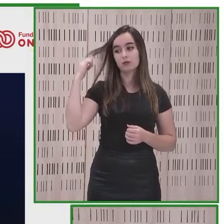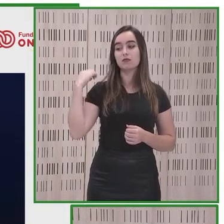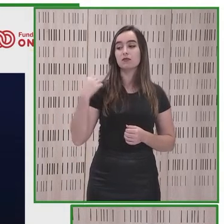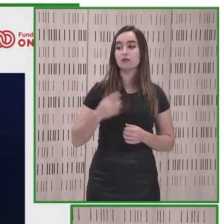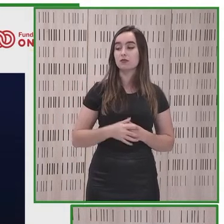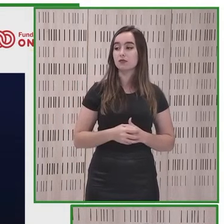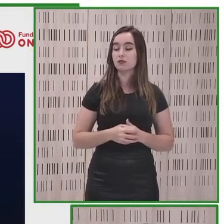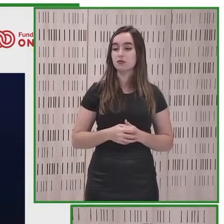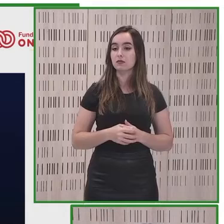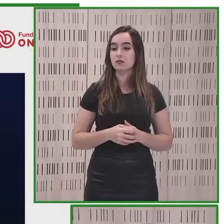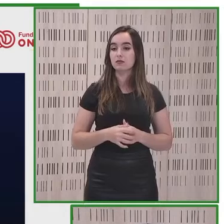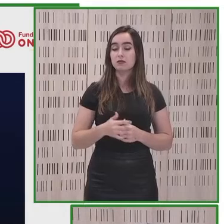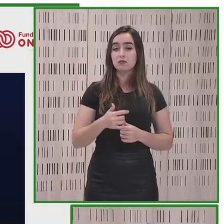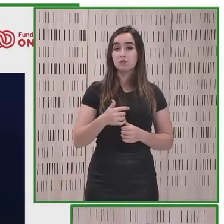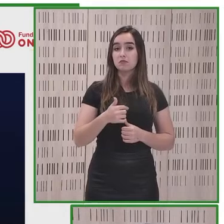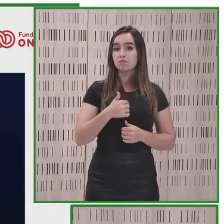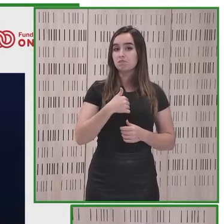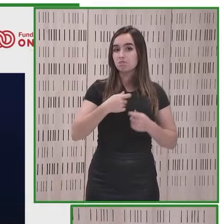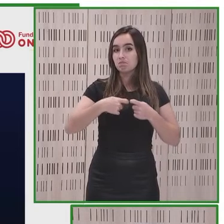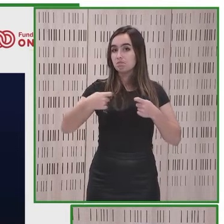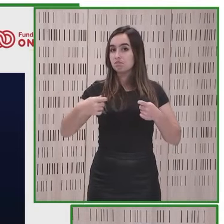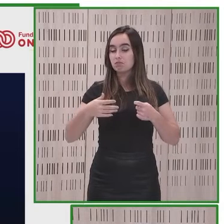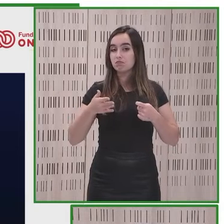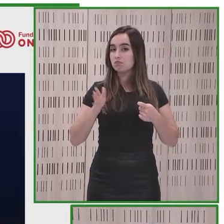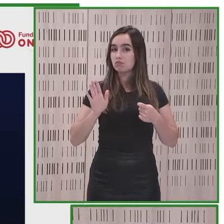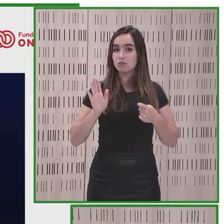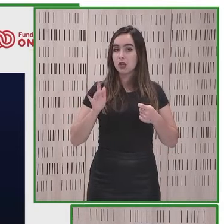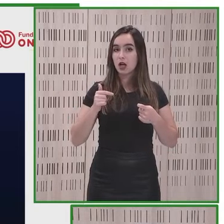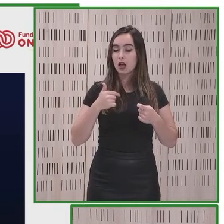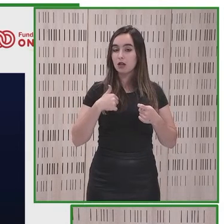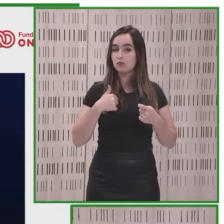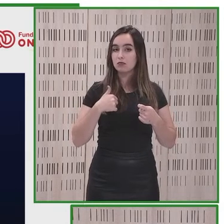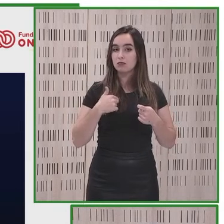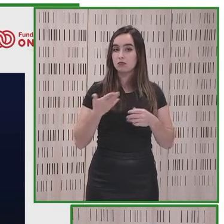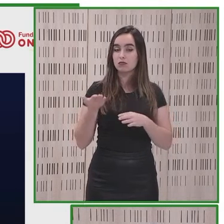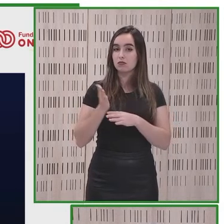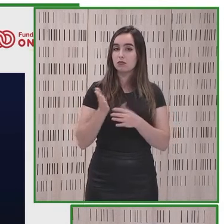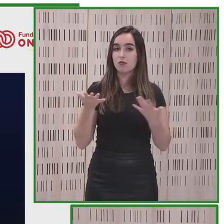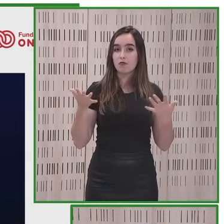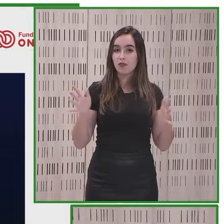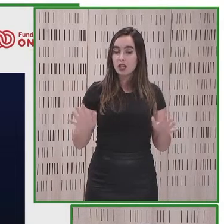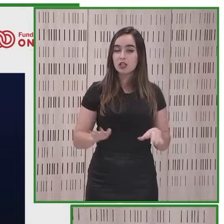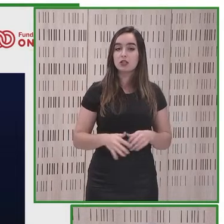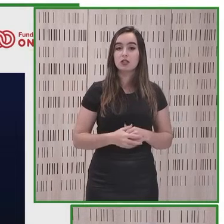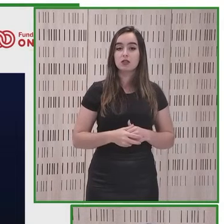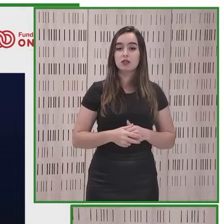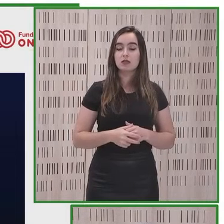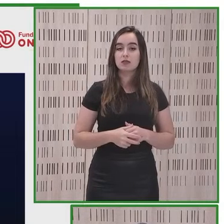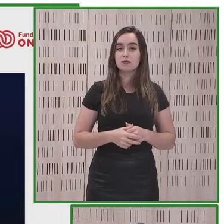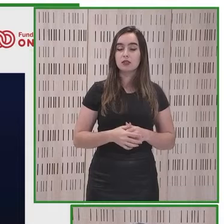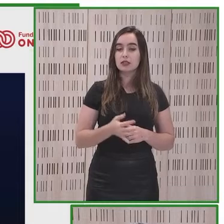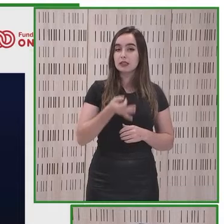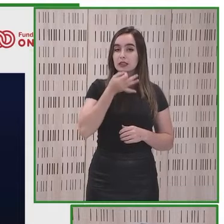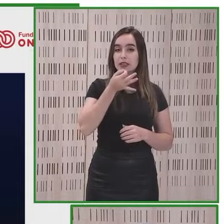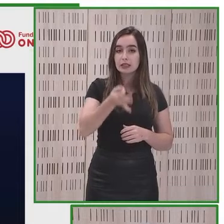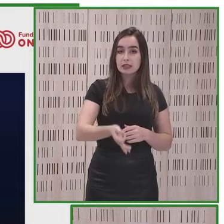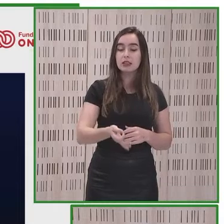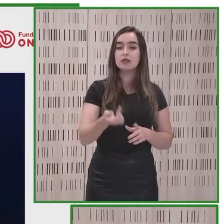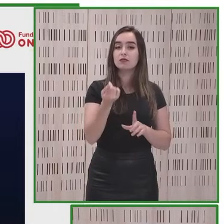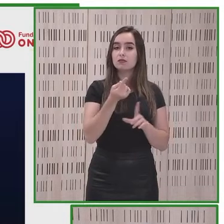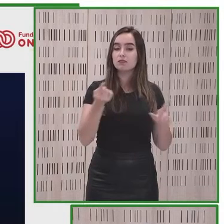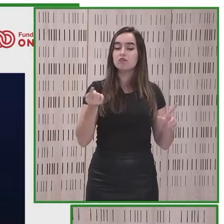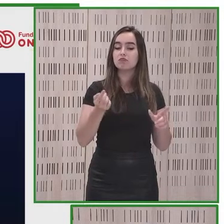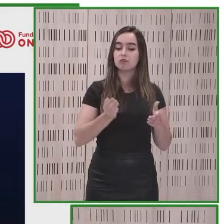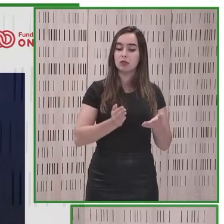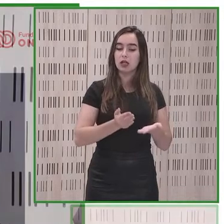bien yo no me voy a extender más voy a dar por finalizada aquí mi presentación si diciéndoos que el buen diseño capacita que